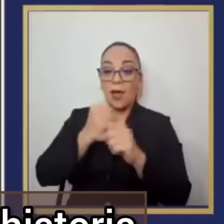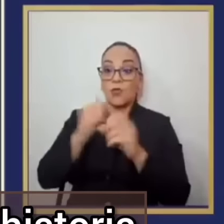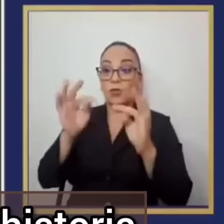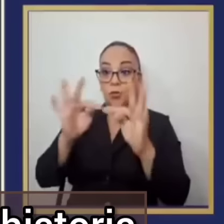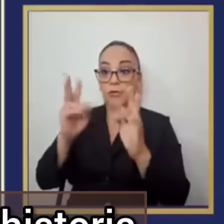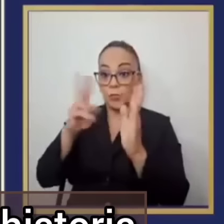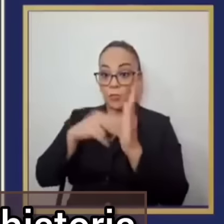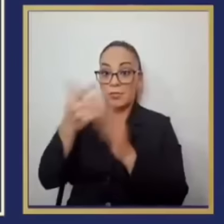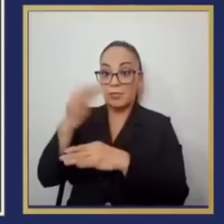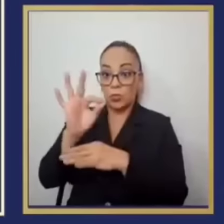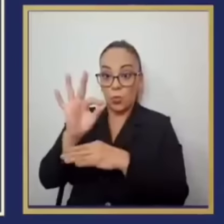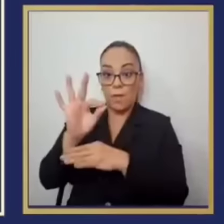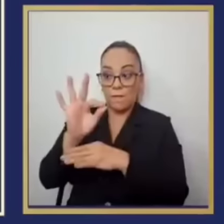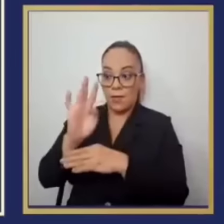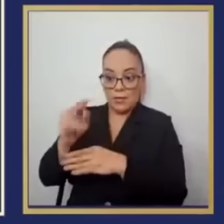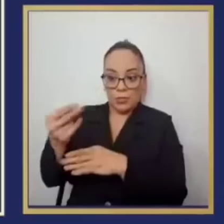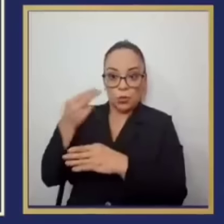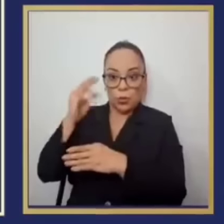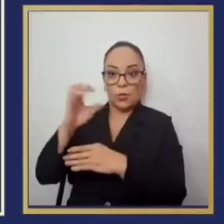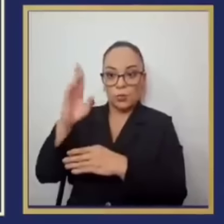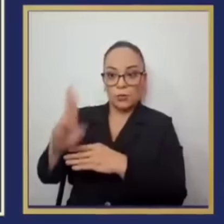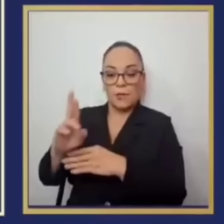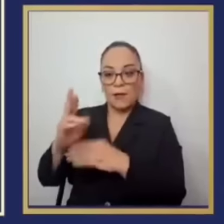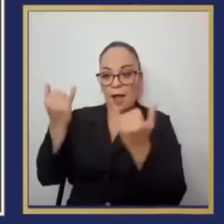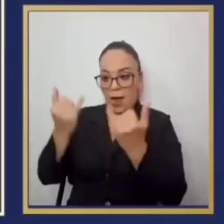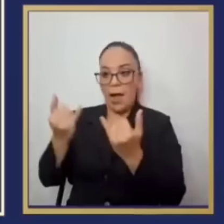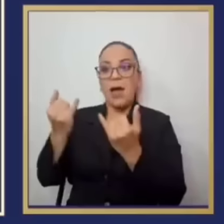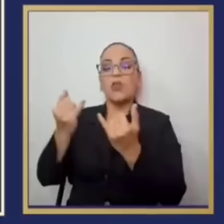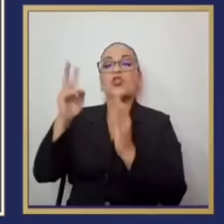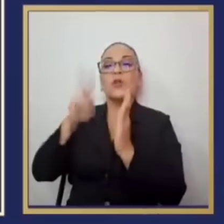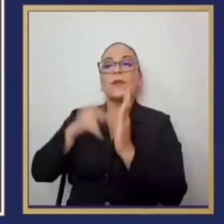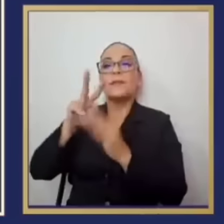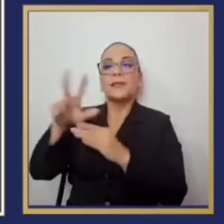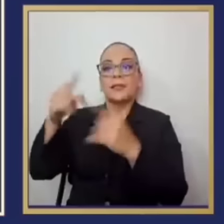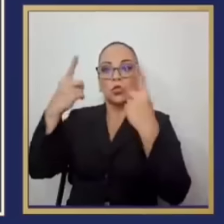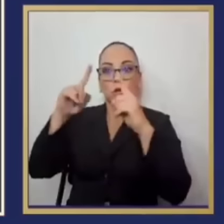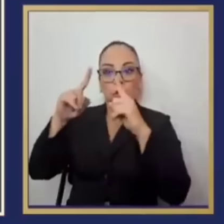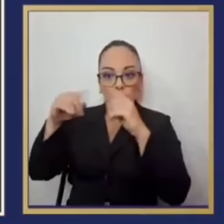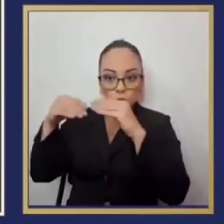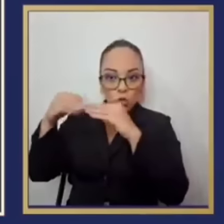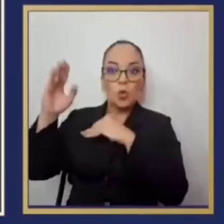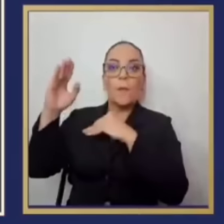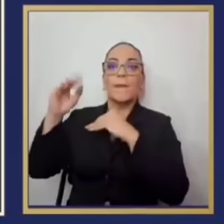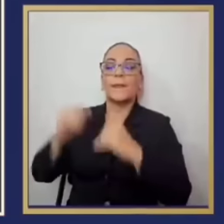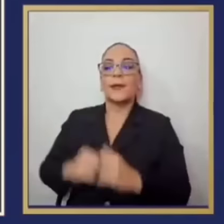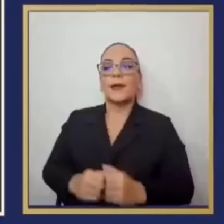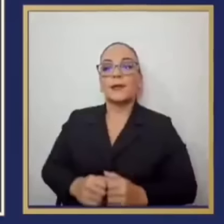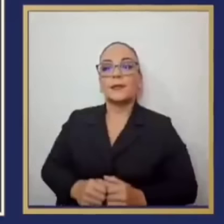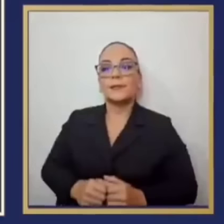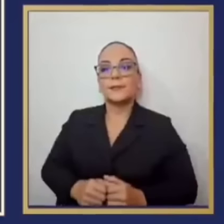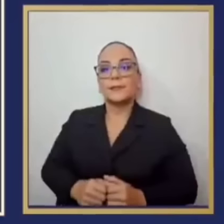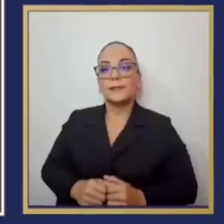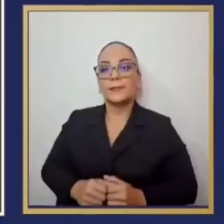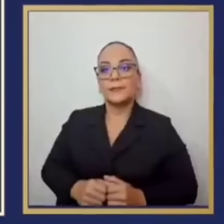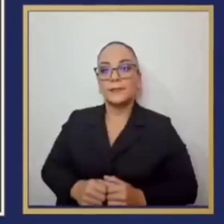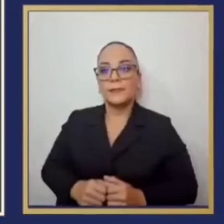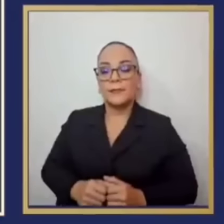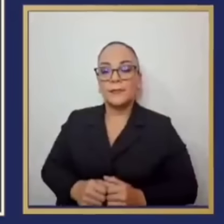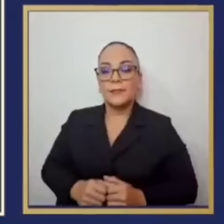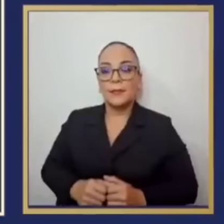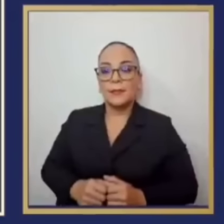Rica en toda su historia y hoy podemos decir que en el